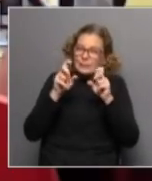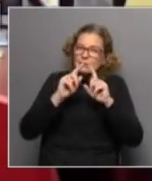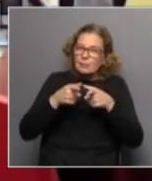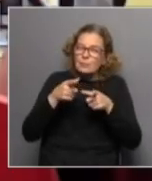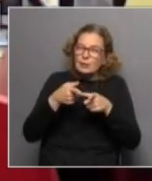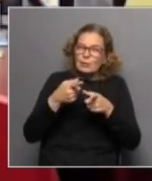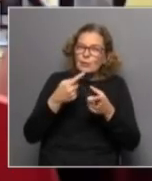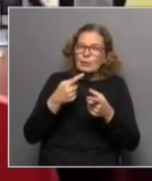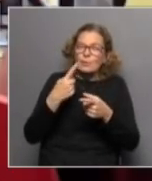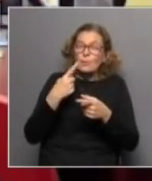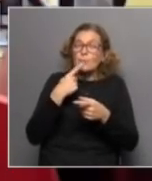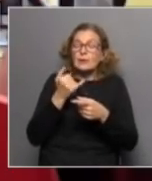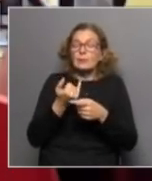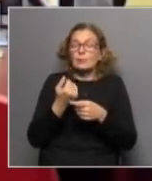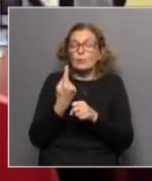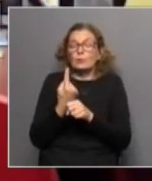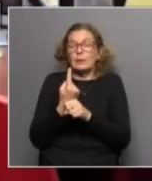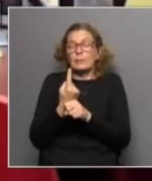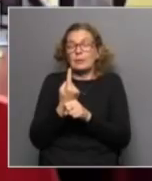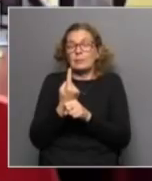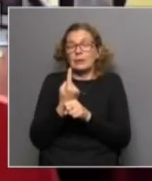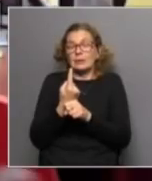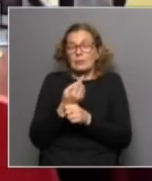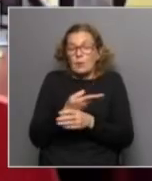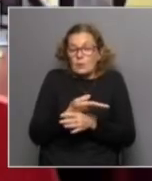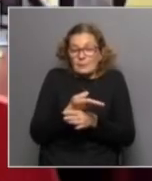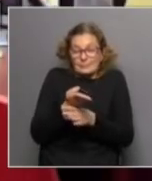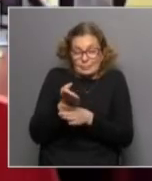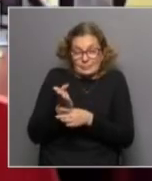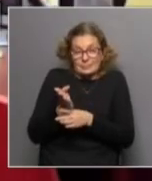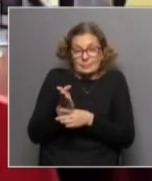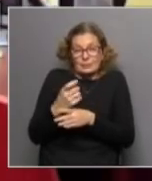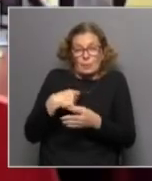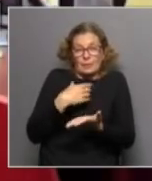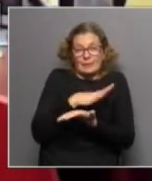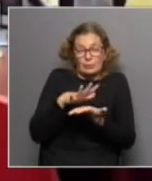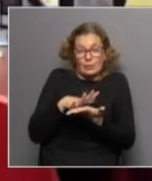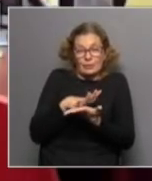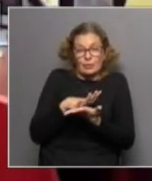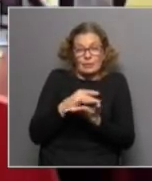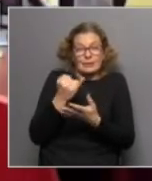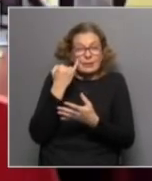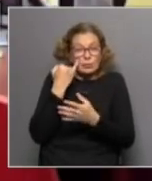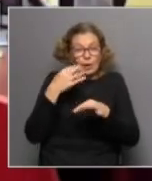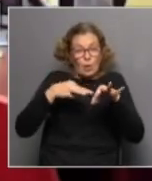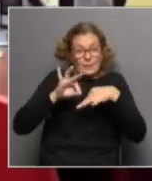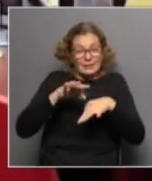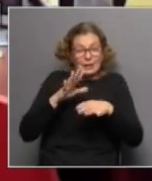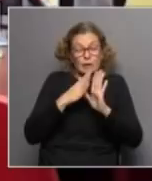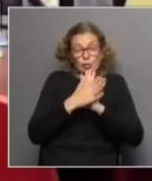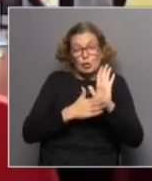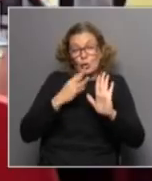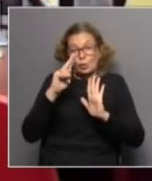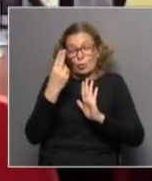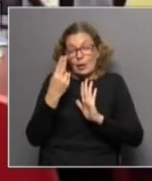poder generar insumos como fue el primer dimensionamiento de situaciones de explotación sexual comercial a nivel nacional que